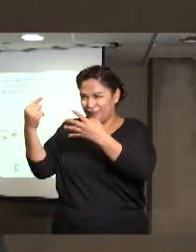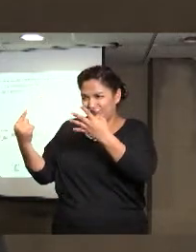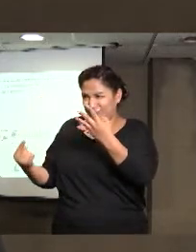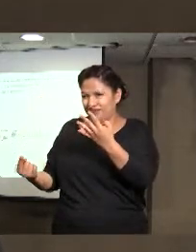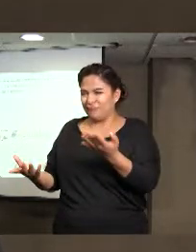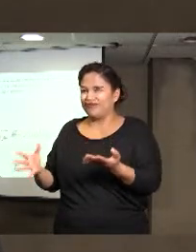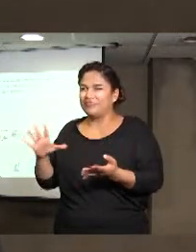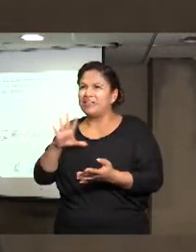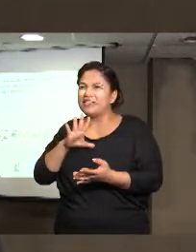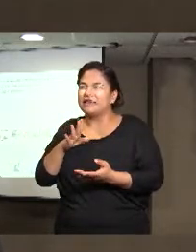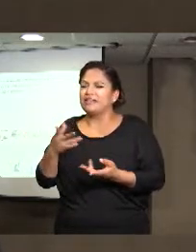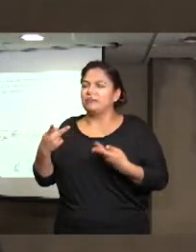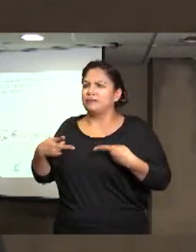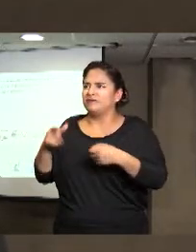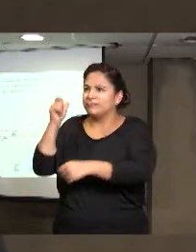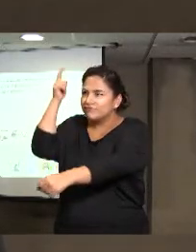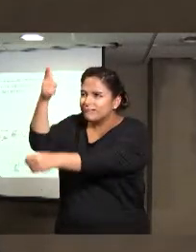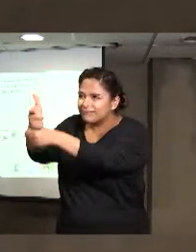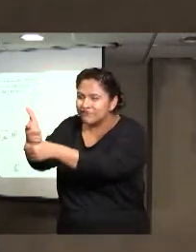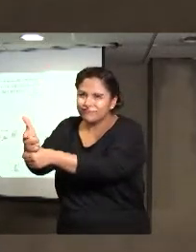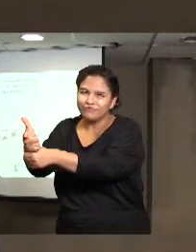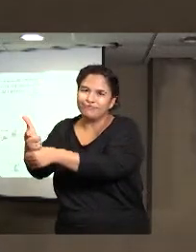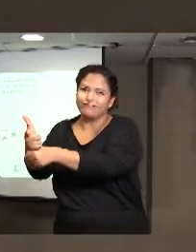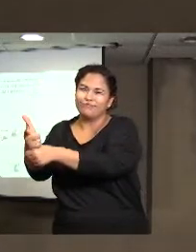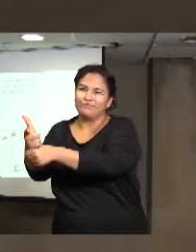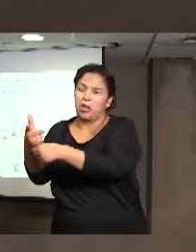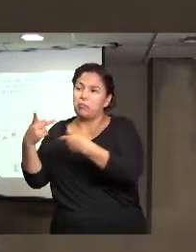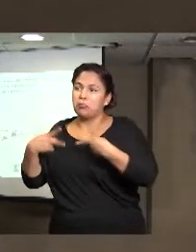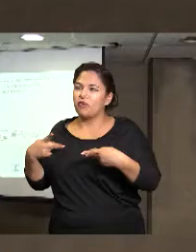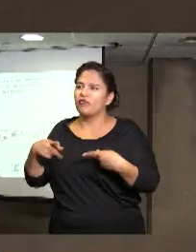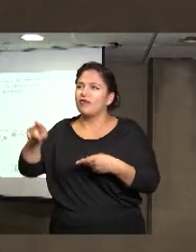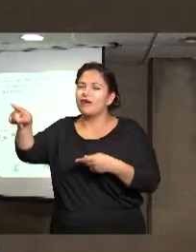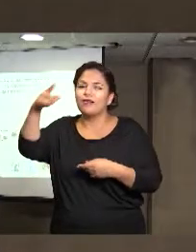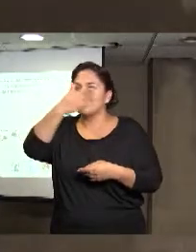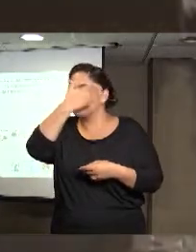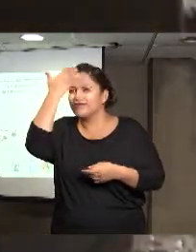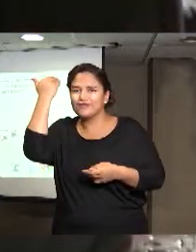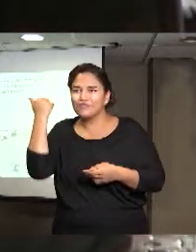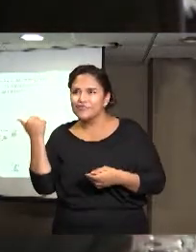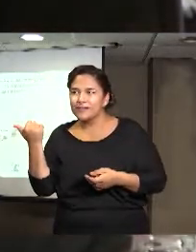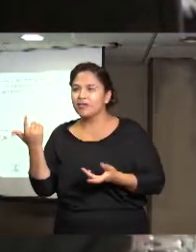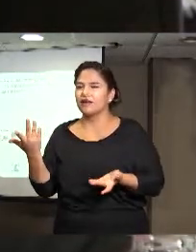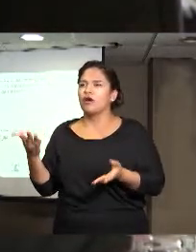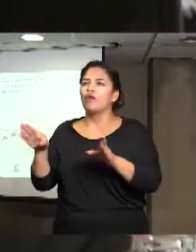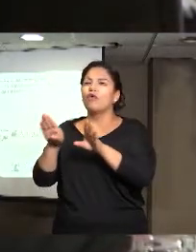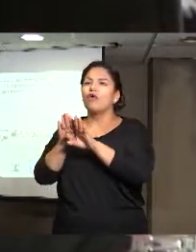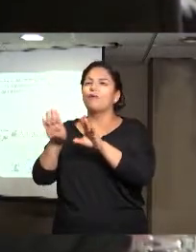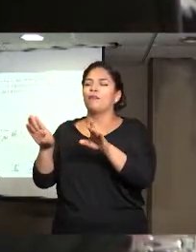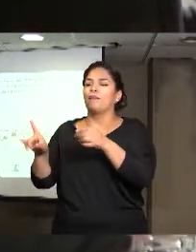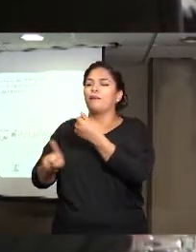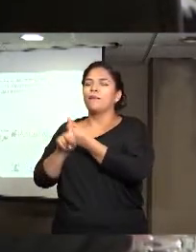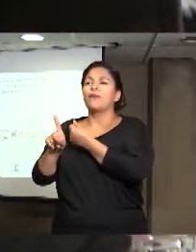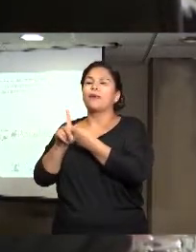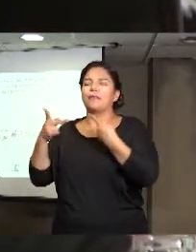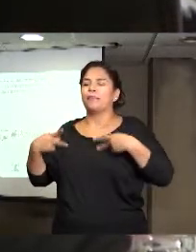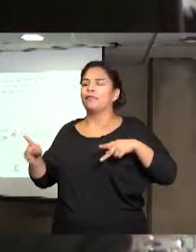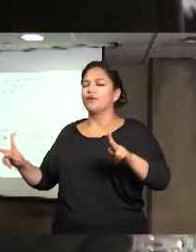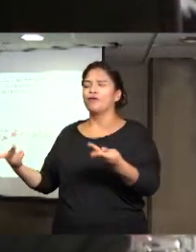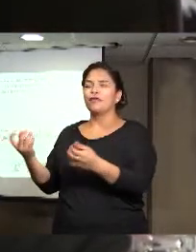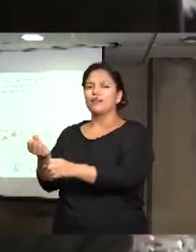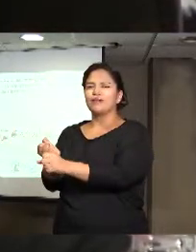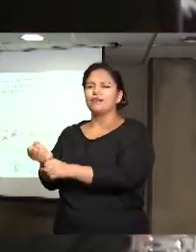¿Cómo? Existe poco conocimiento en torno a cómo identificar una víctima de trata.